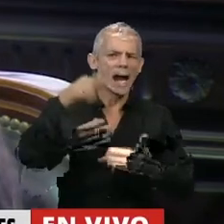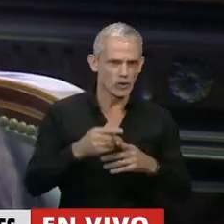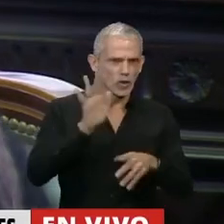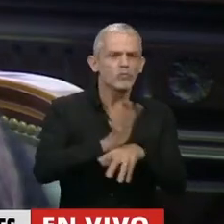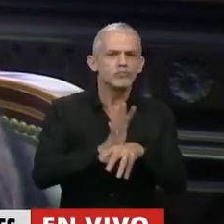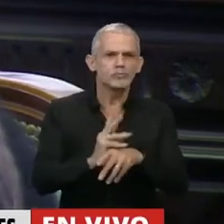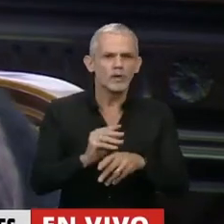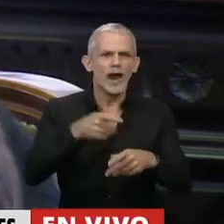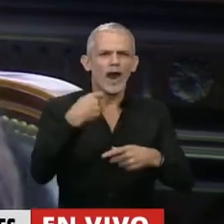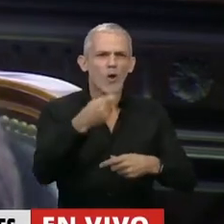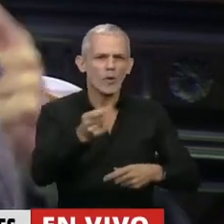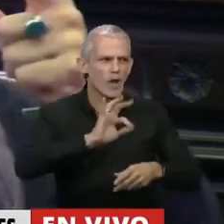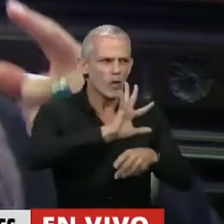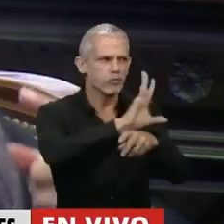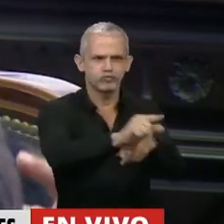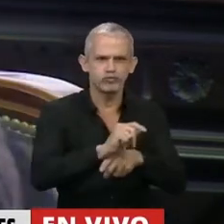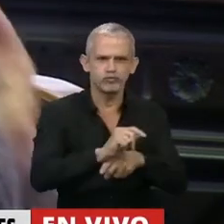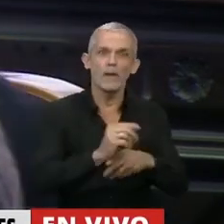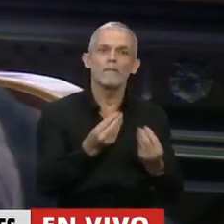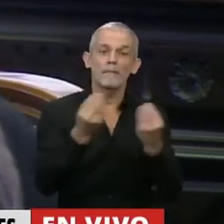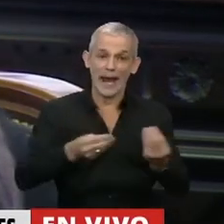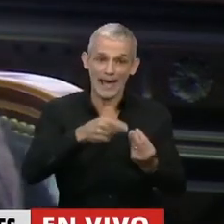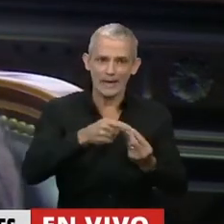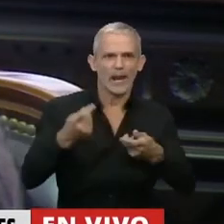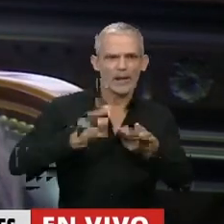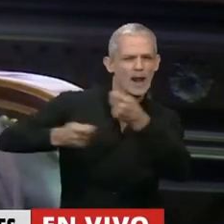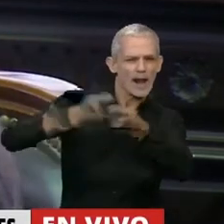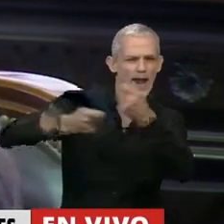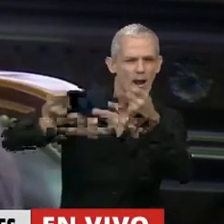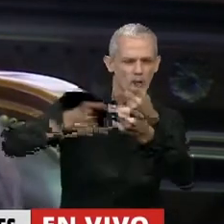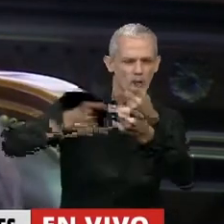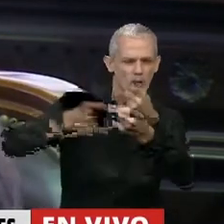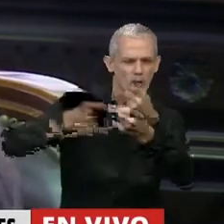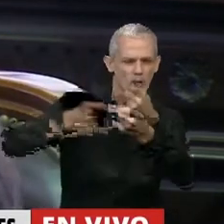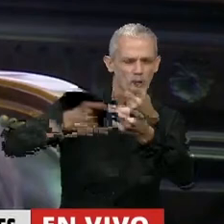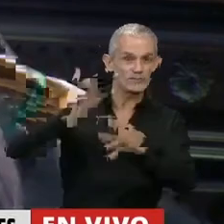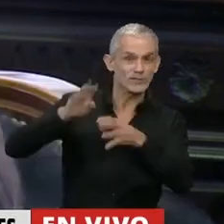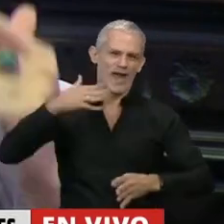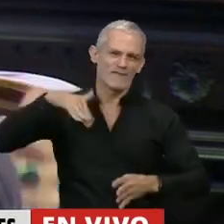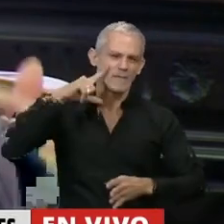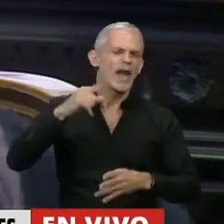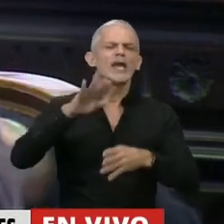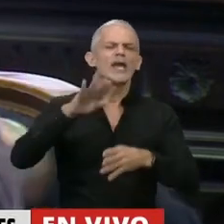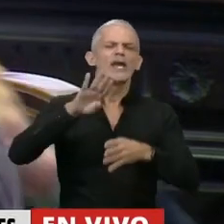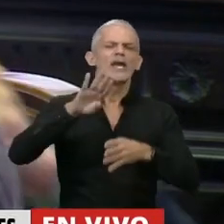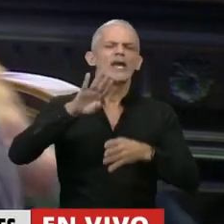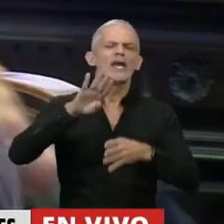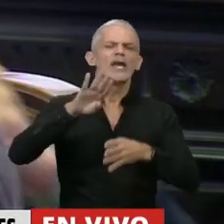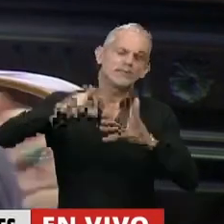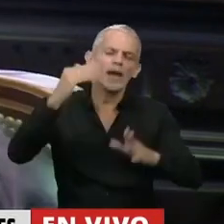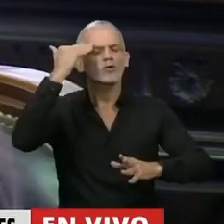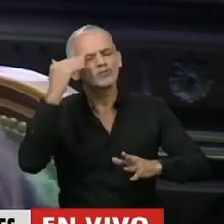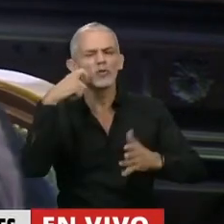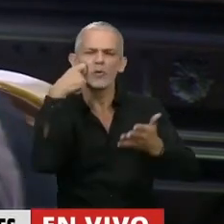jubilados tiene que ver con esa negociación de la deuda ilegítima, fraudulenta y que